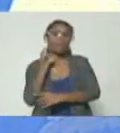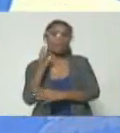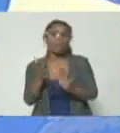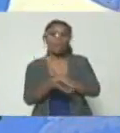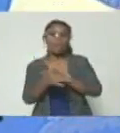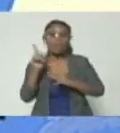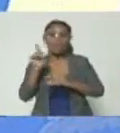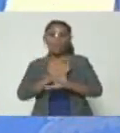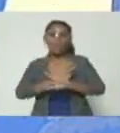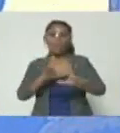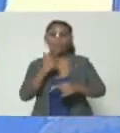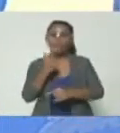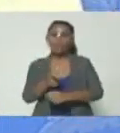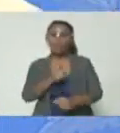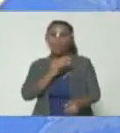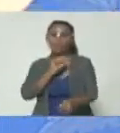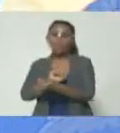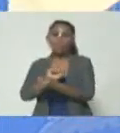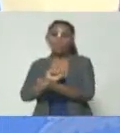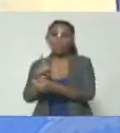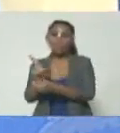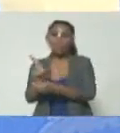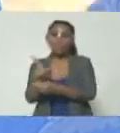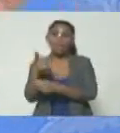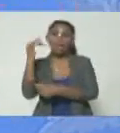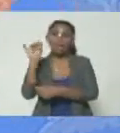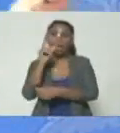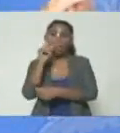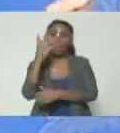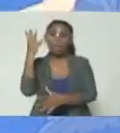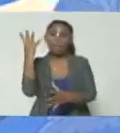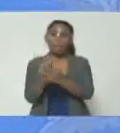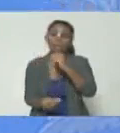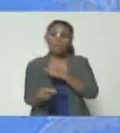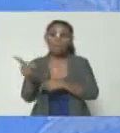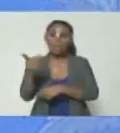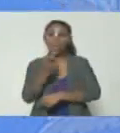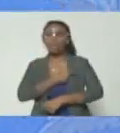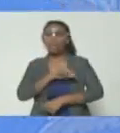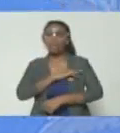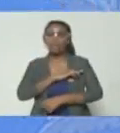autodetención ese cuento de que Freddy ha desaparecido eso es mentira es falso